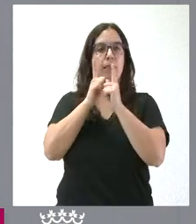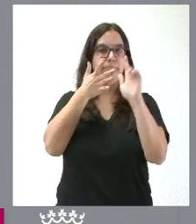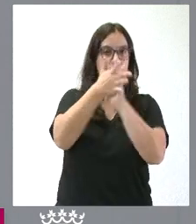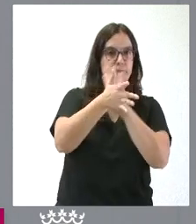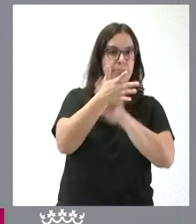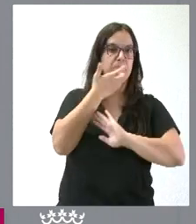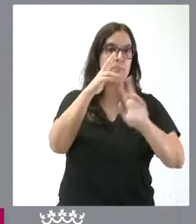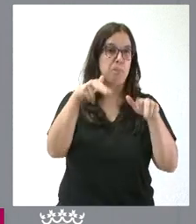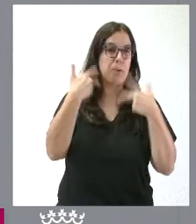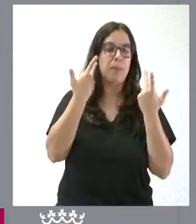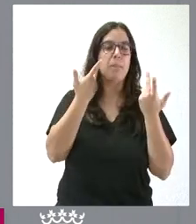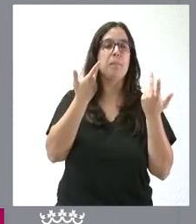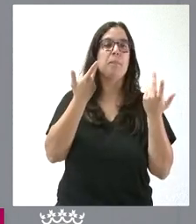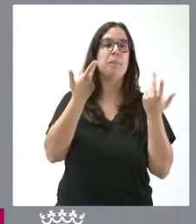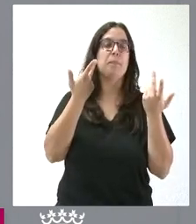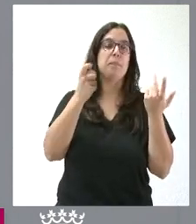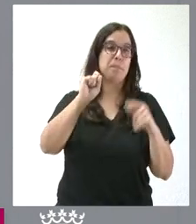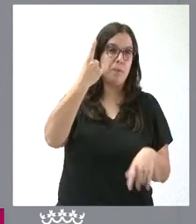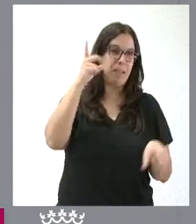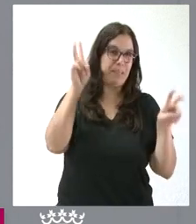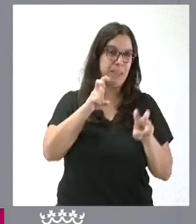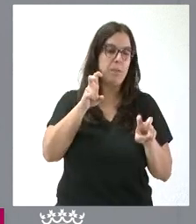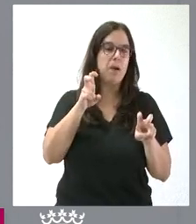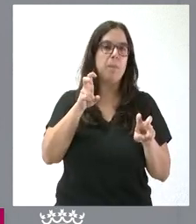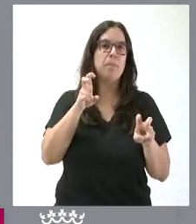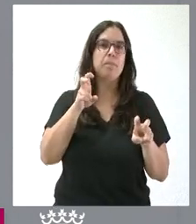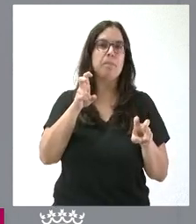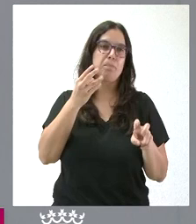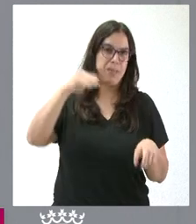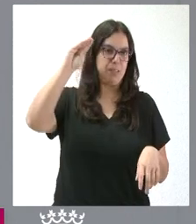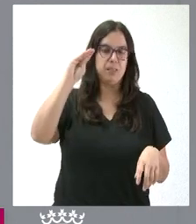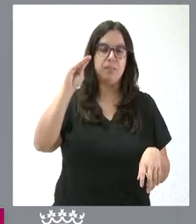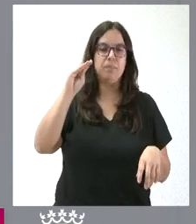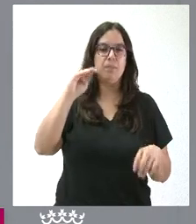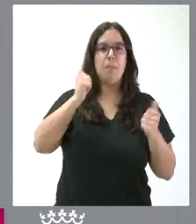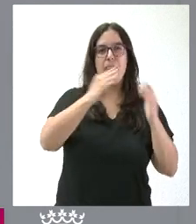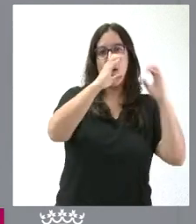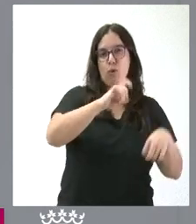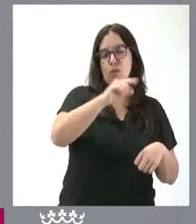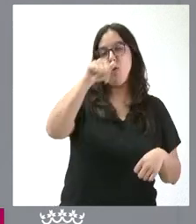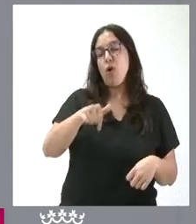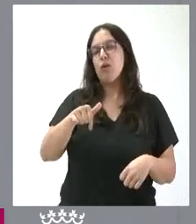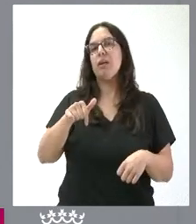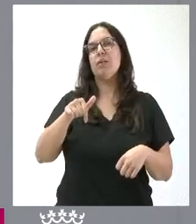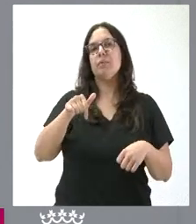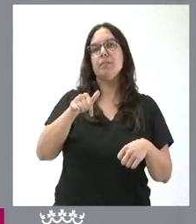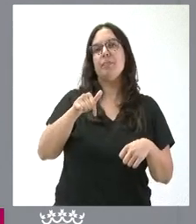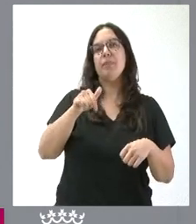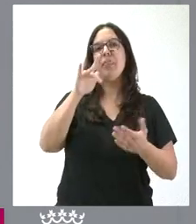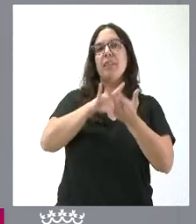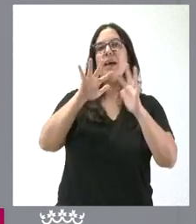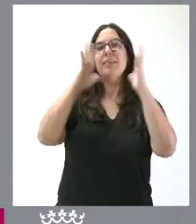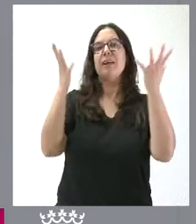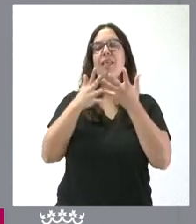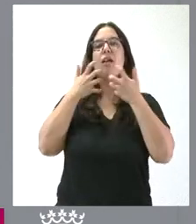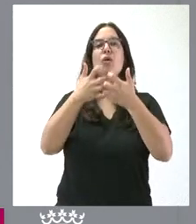si me permiten, una primera cuestión adicional antes de comenzar. Hoy es el Día Internacional